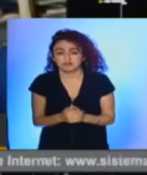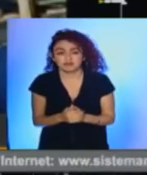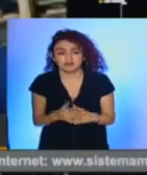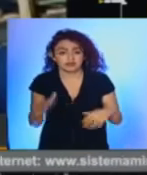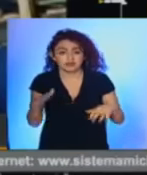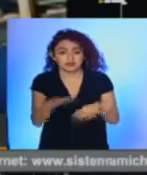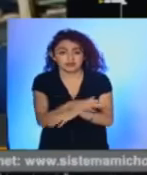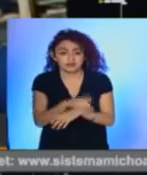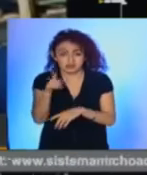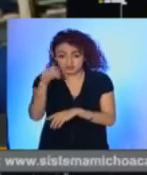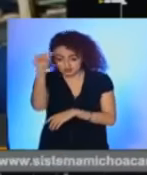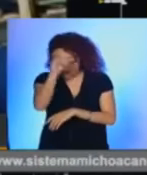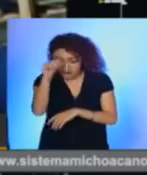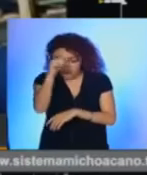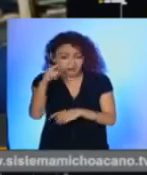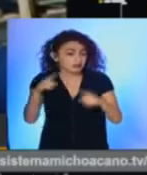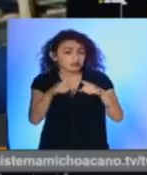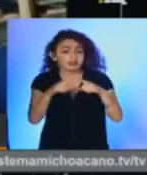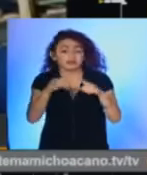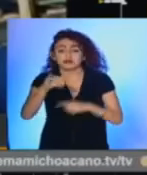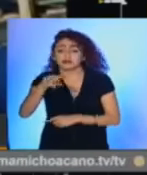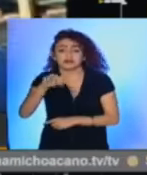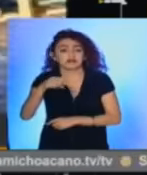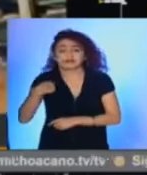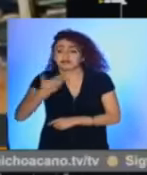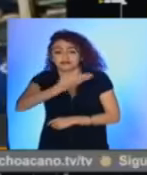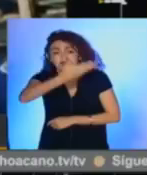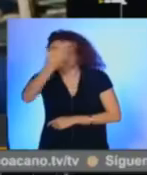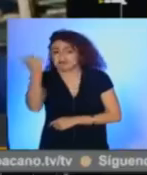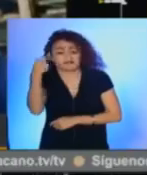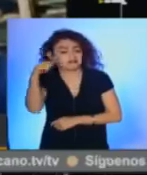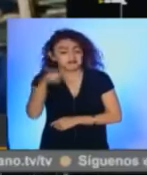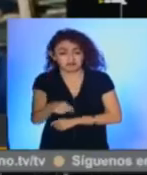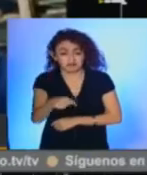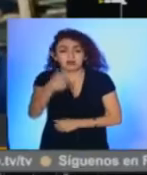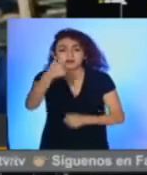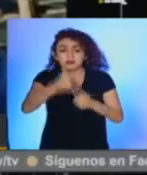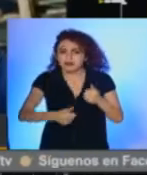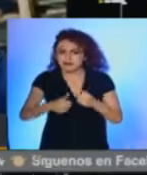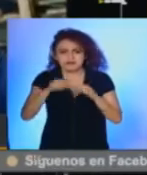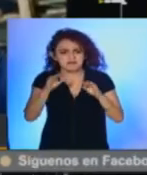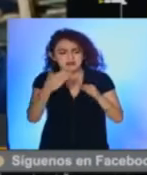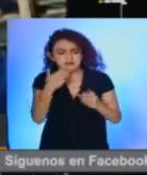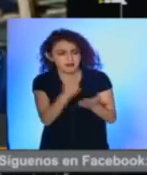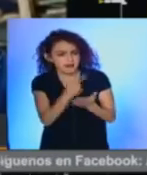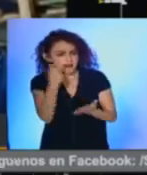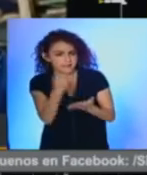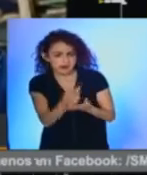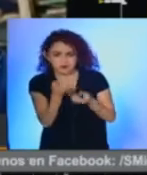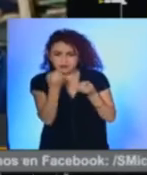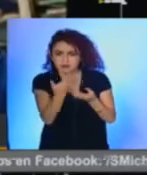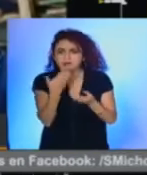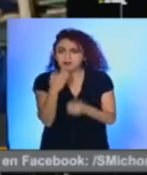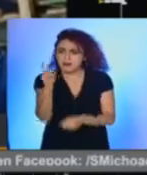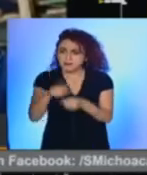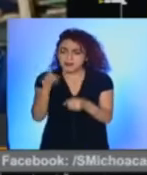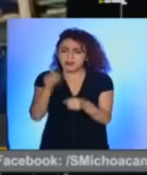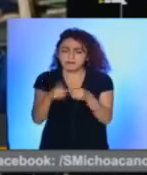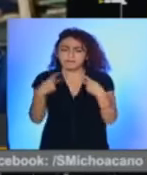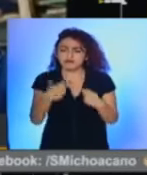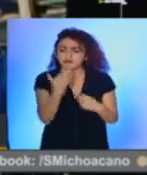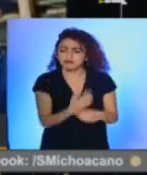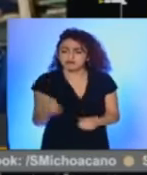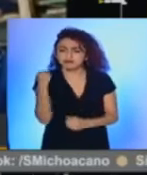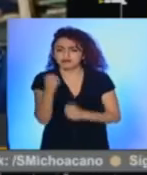del párroco de la invaculada no tengo idea sí, era una carrera que se premiaba súper bien ponía muchas de muy buen